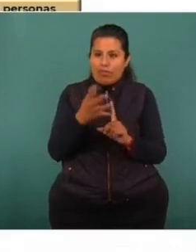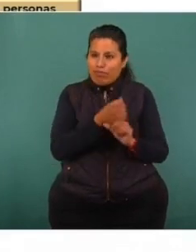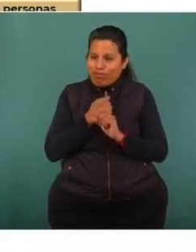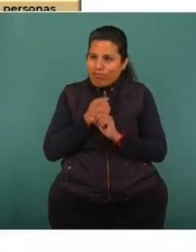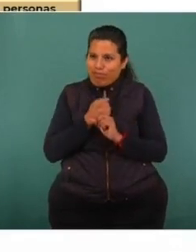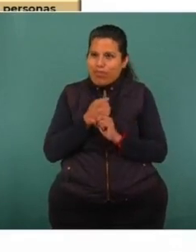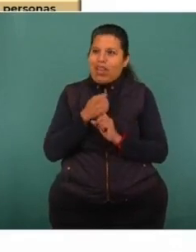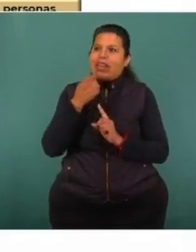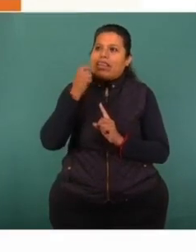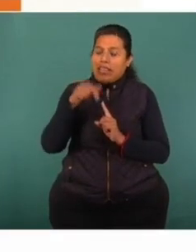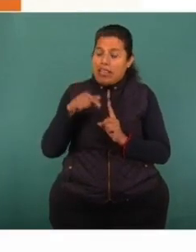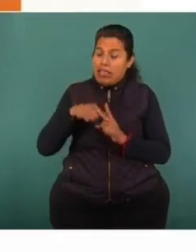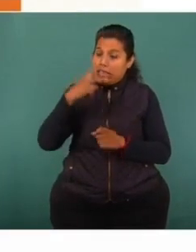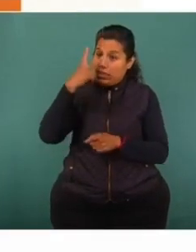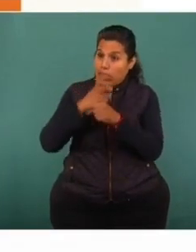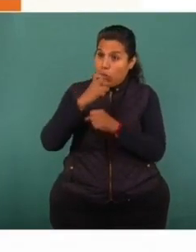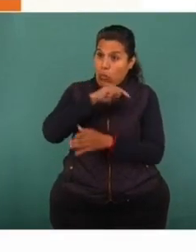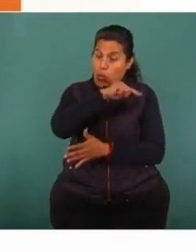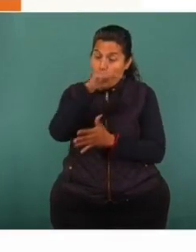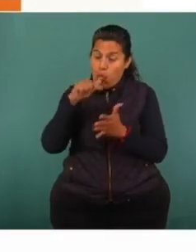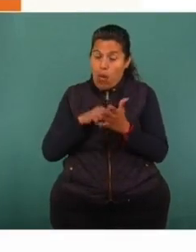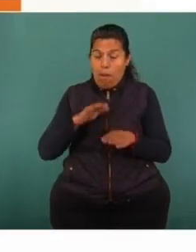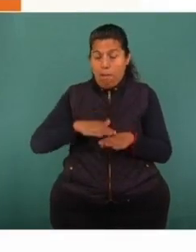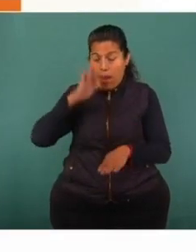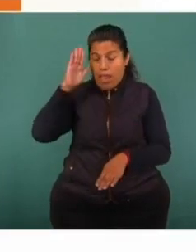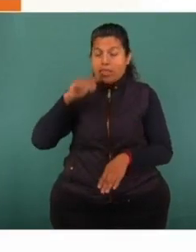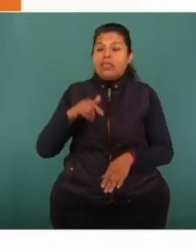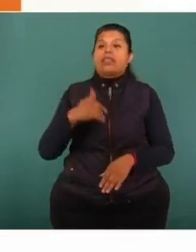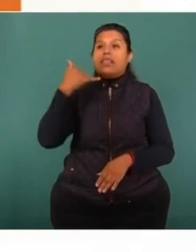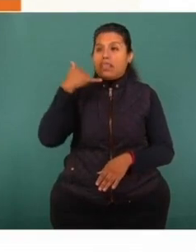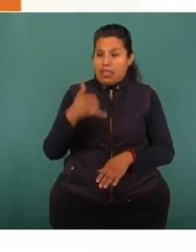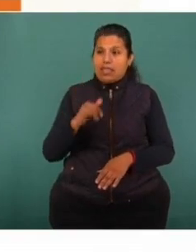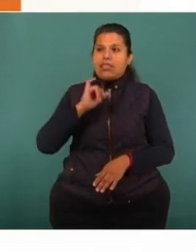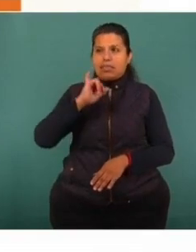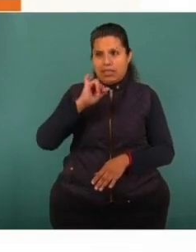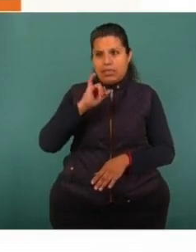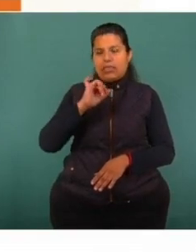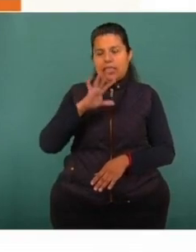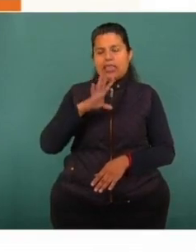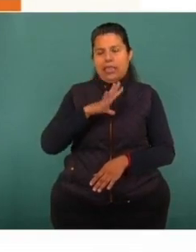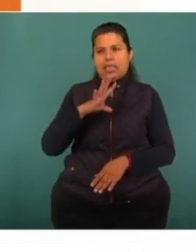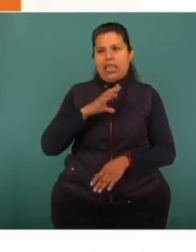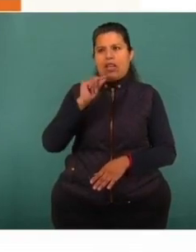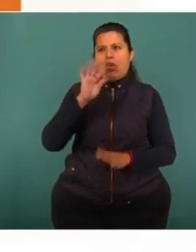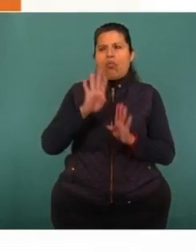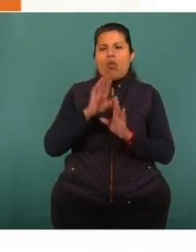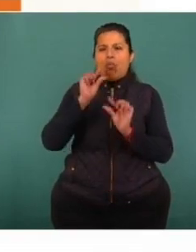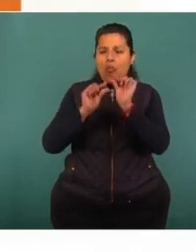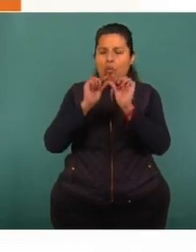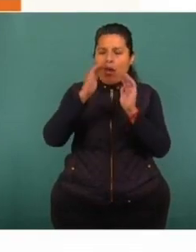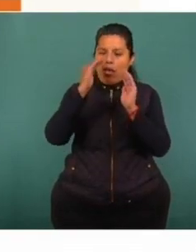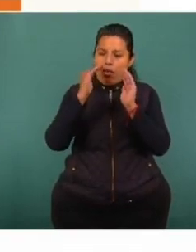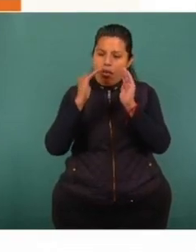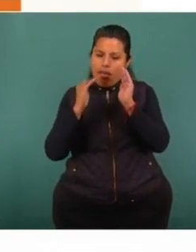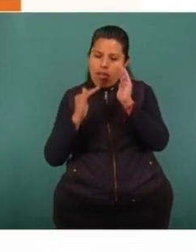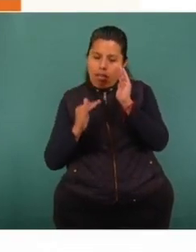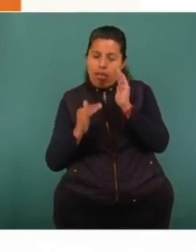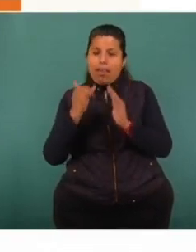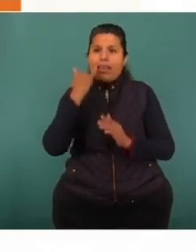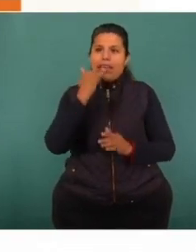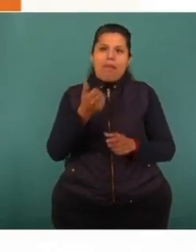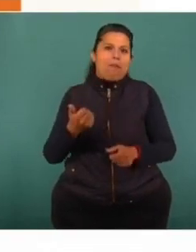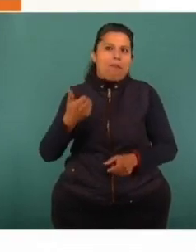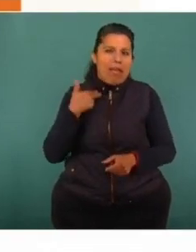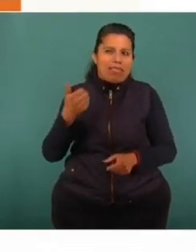La extorsión ocupa el segundo lugar, pero sí tiene una tendencia a la baja. El homicidio doloso